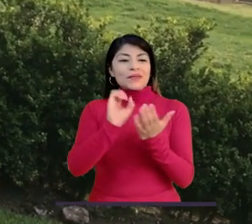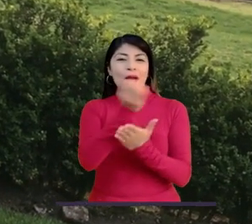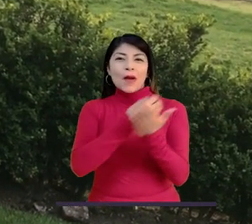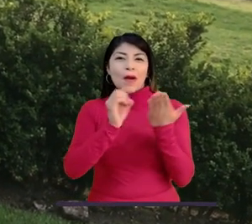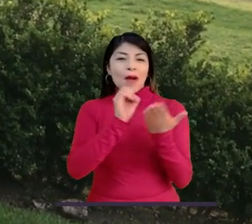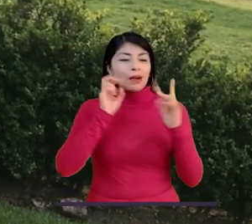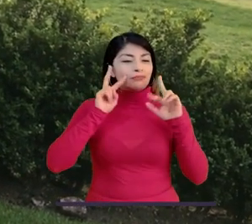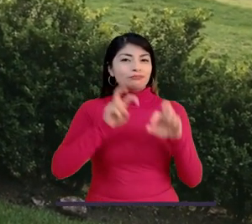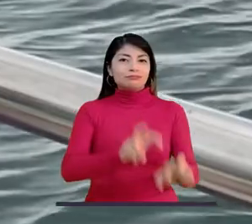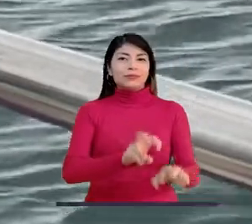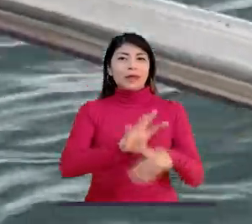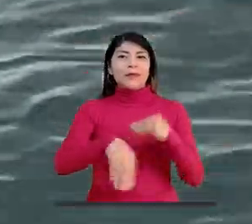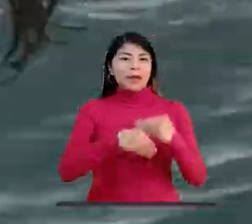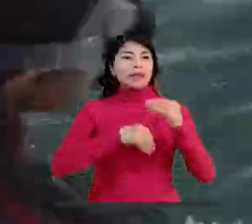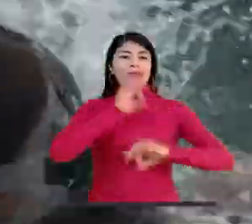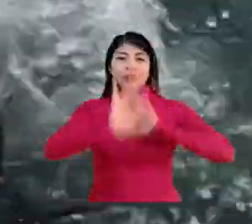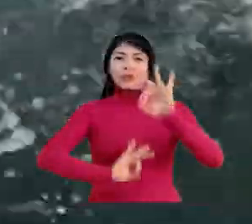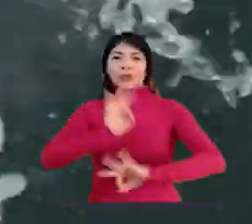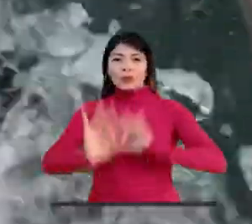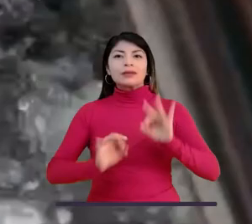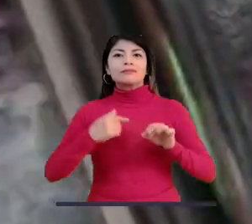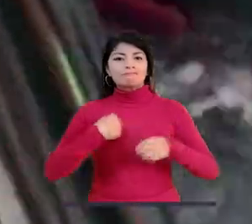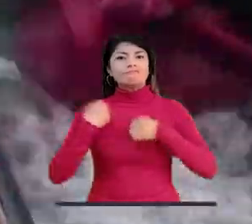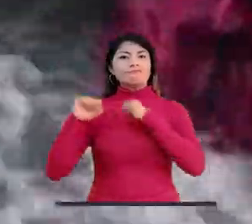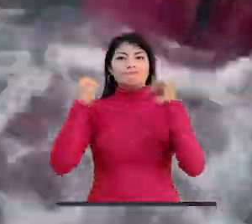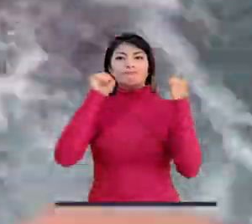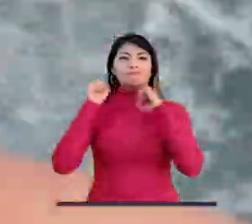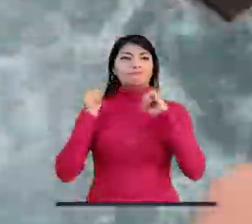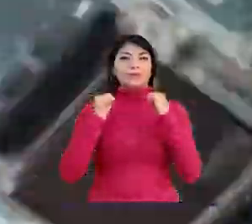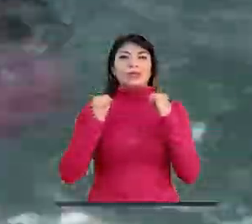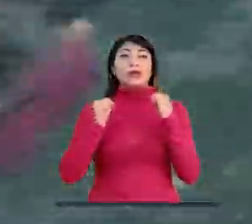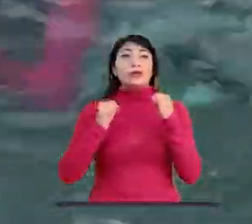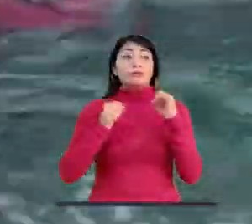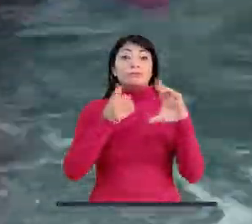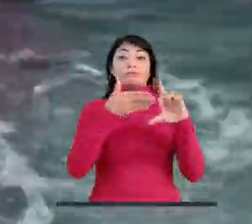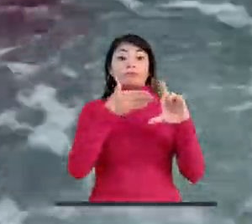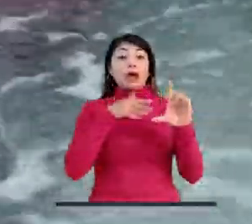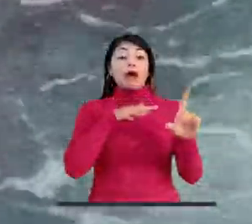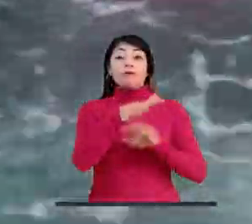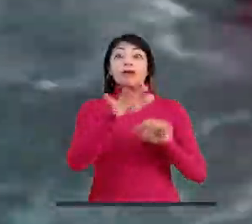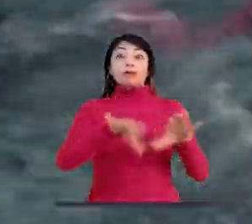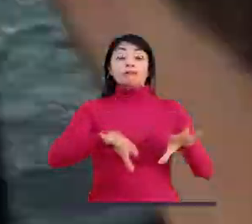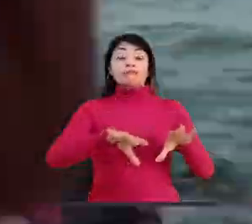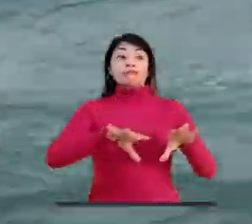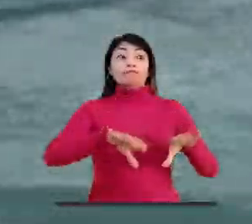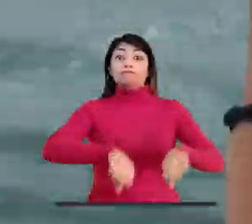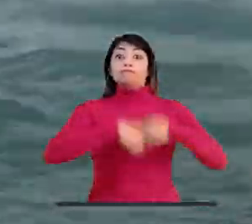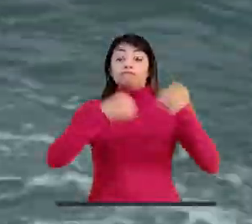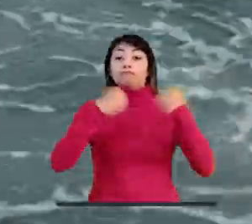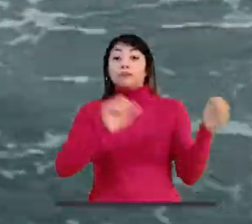animales en sus hábitos. Pero me preocupa que no sobrevivan por el cambio climático.